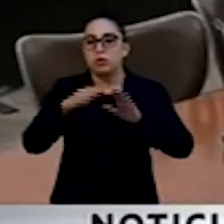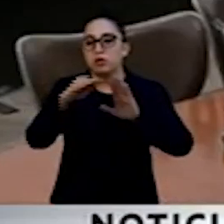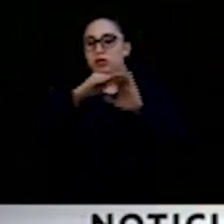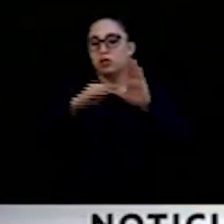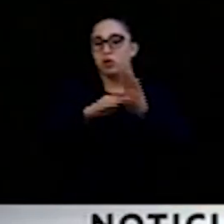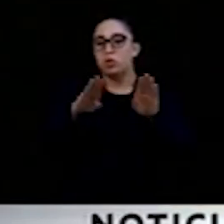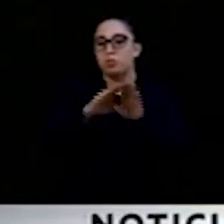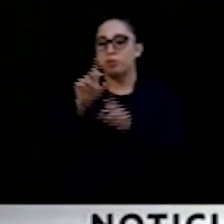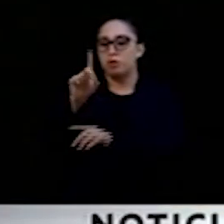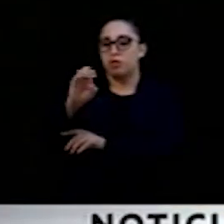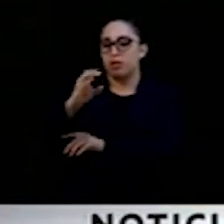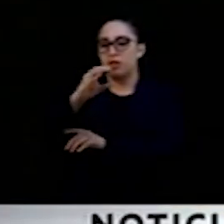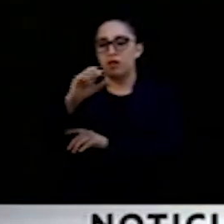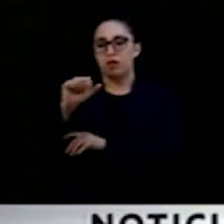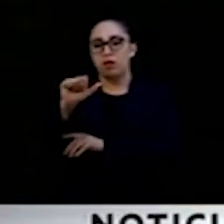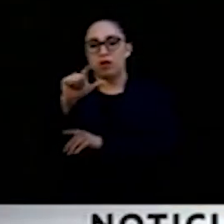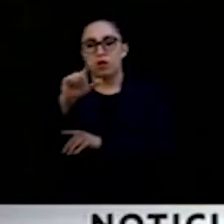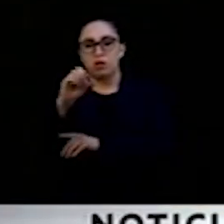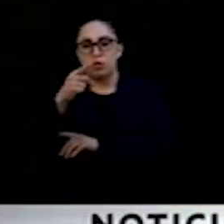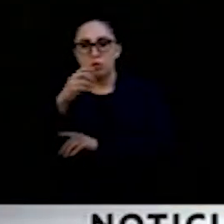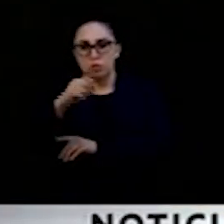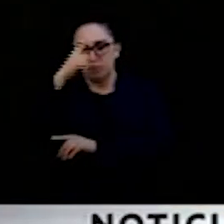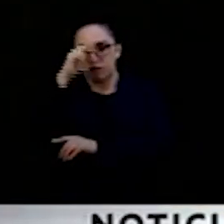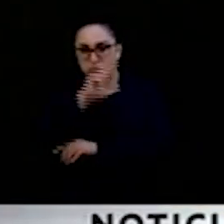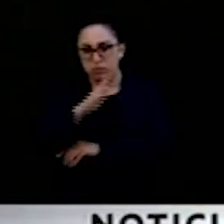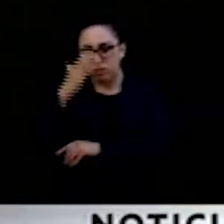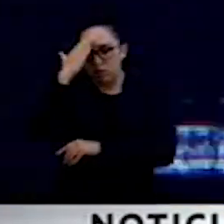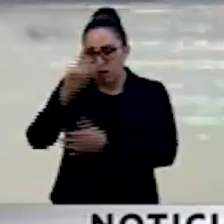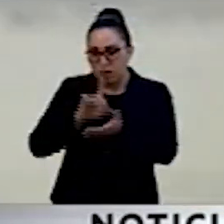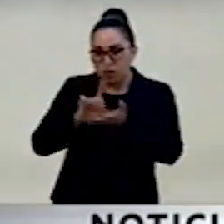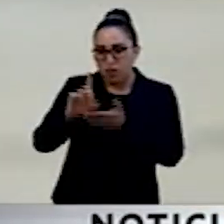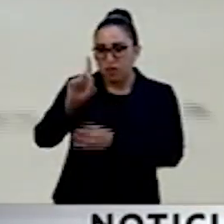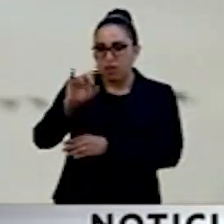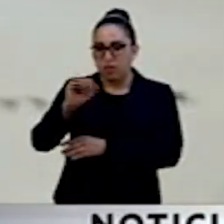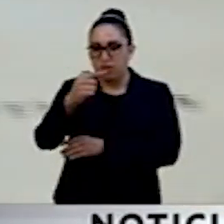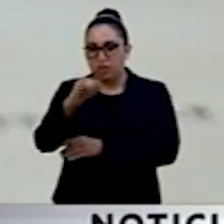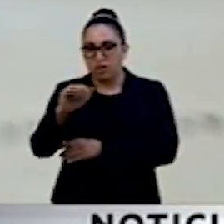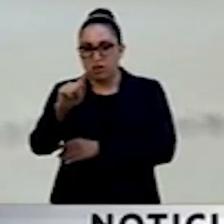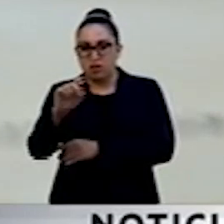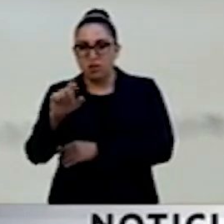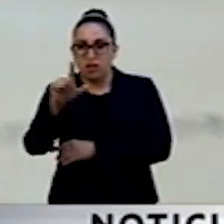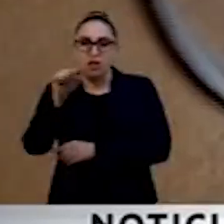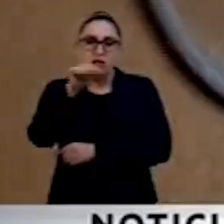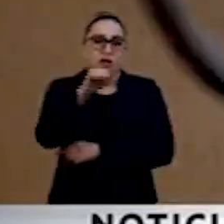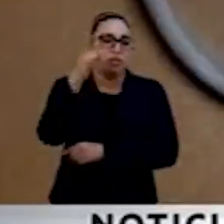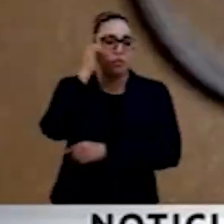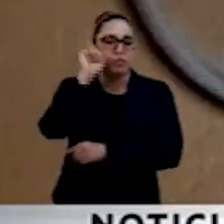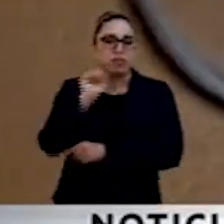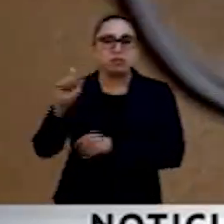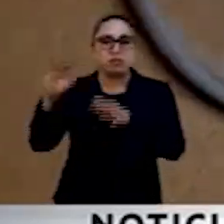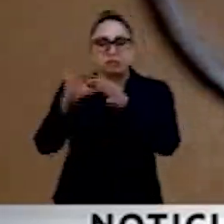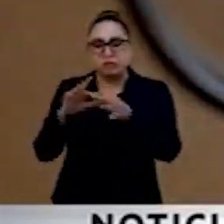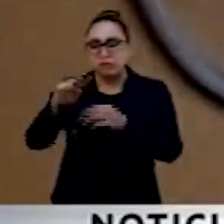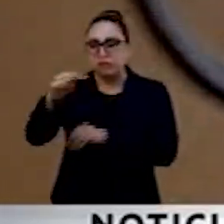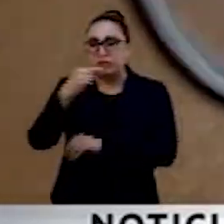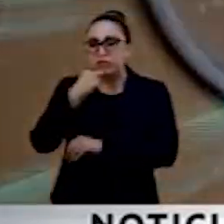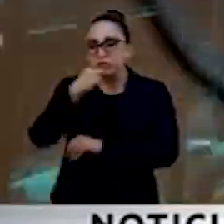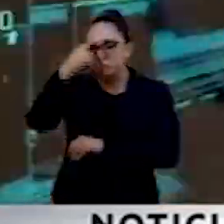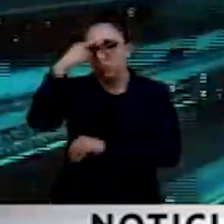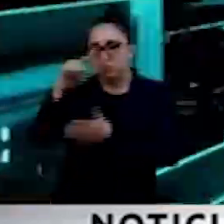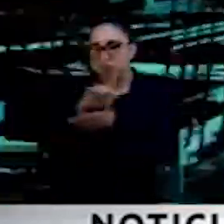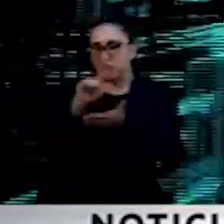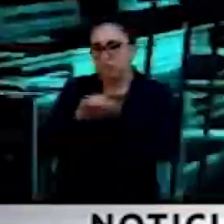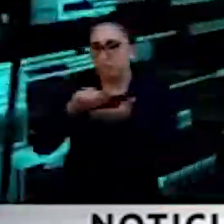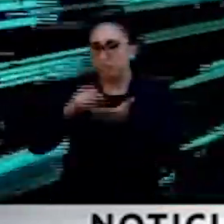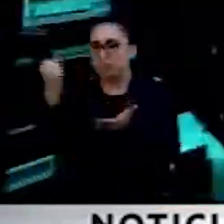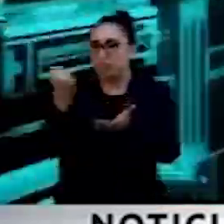senadora Ana Lilia Rivera Rivera señaló que este es el inicio del trabajo rumbo a una legislación que permita contar con una legislación